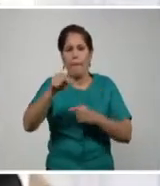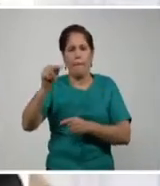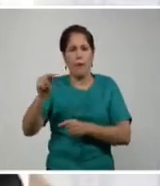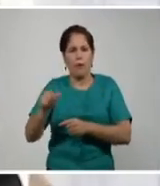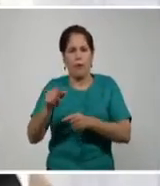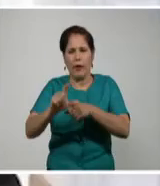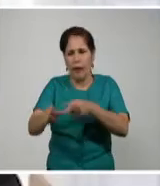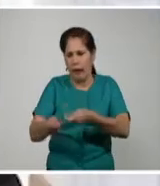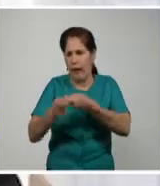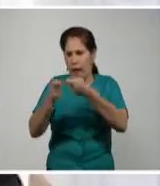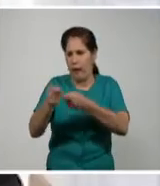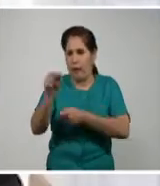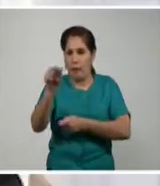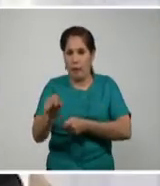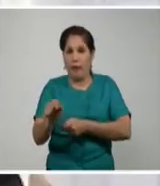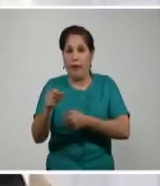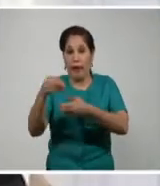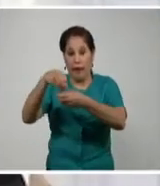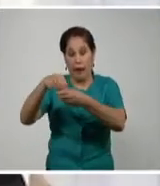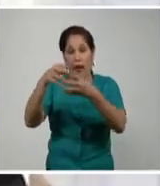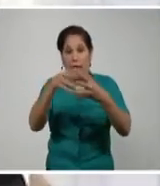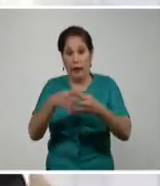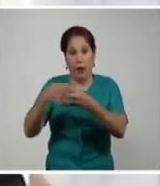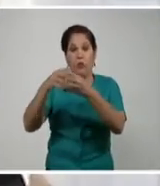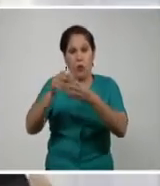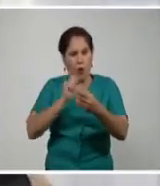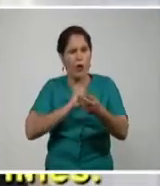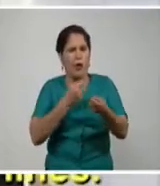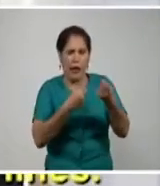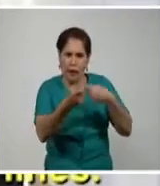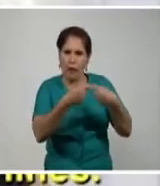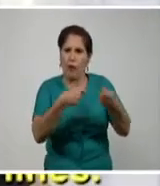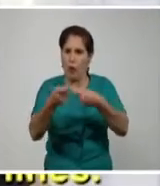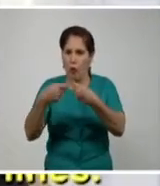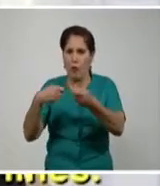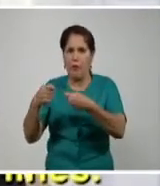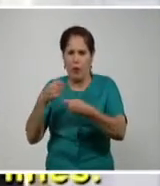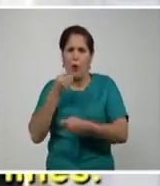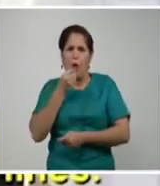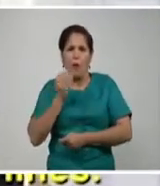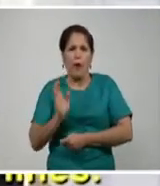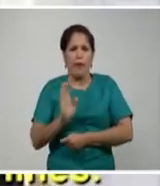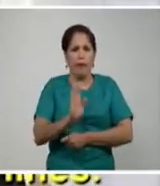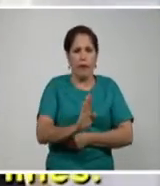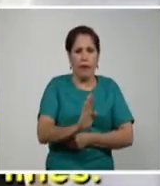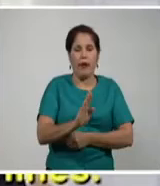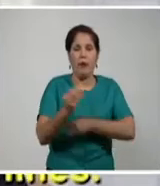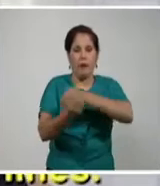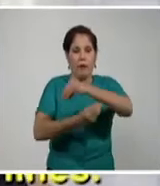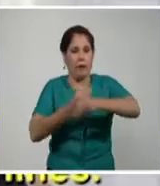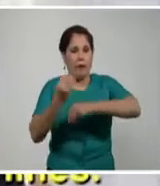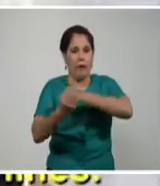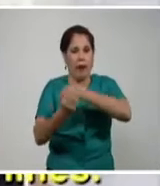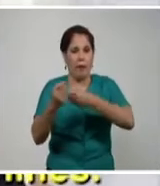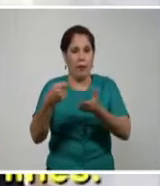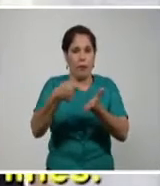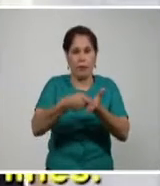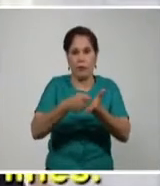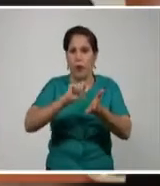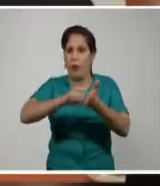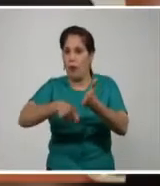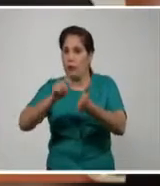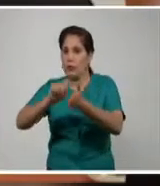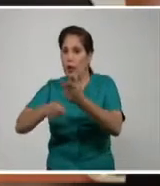granjeros norteamericanos interesados en comerciar con Cuba puedan llevar a feliz término las transacciones pactadas o por